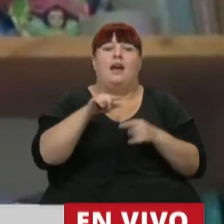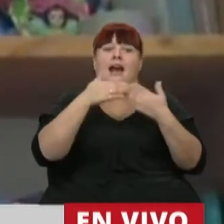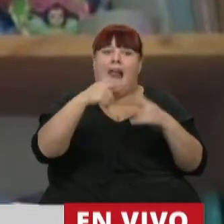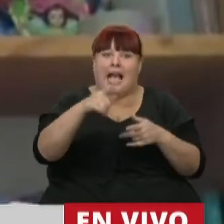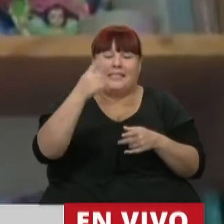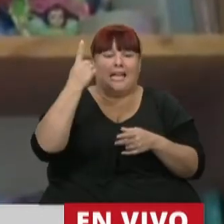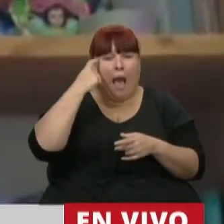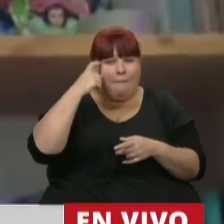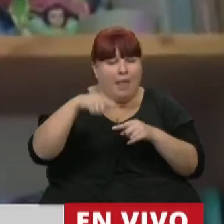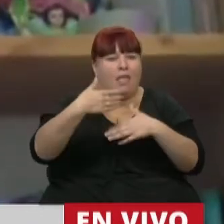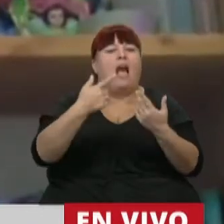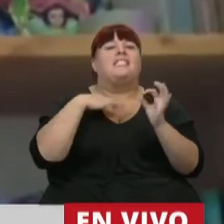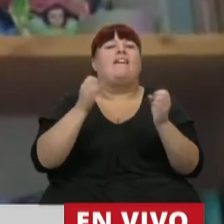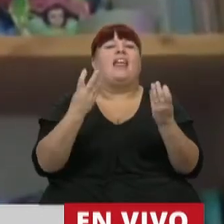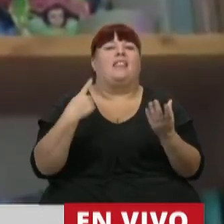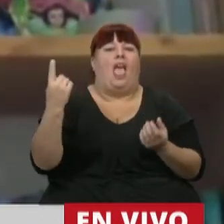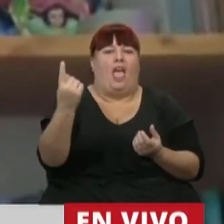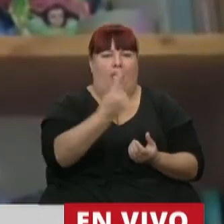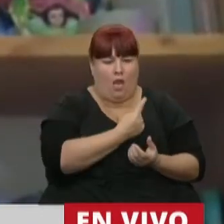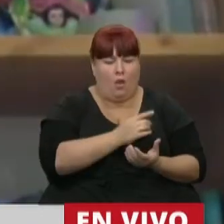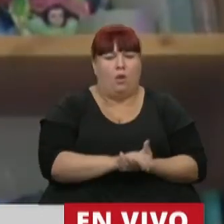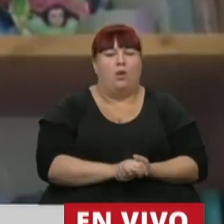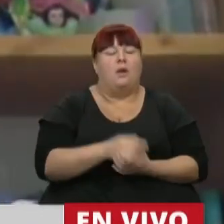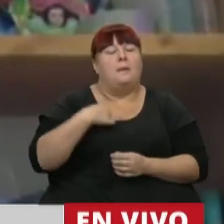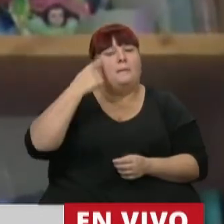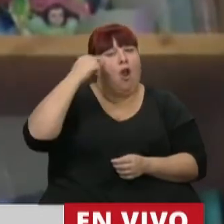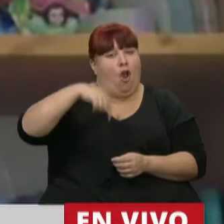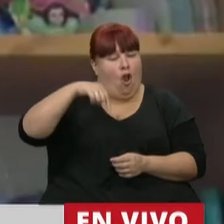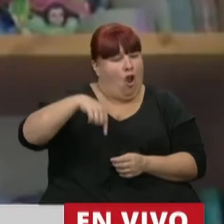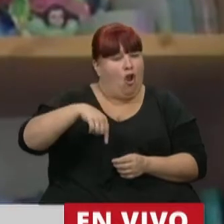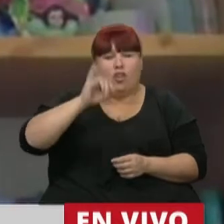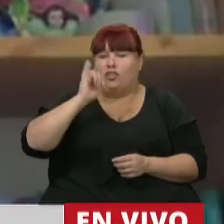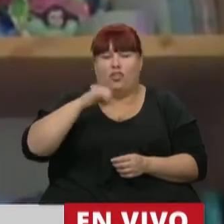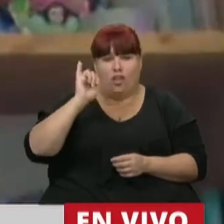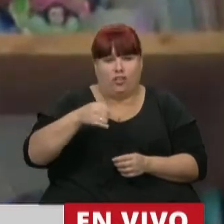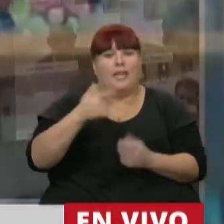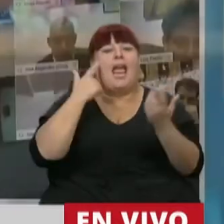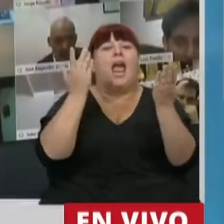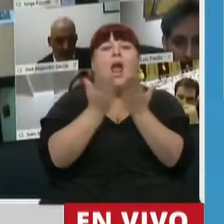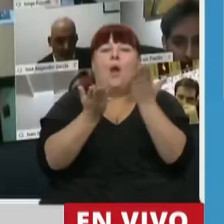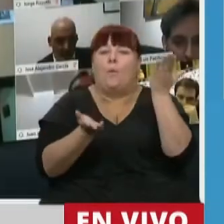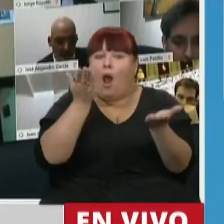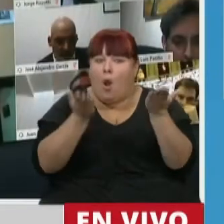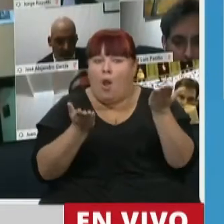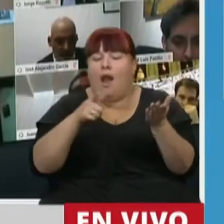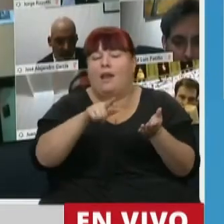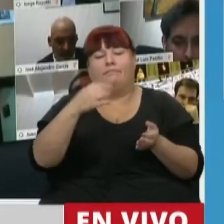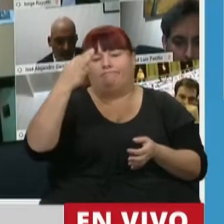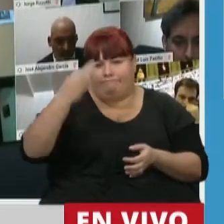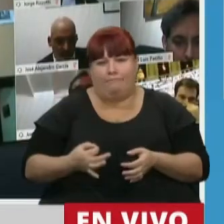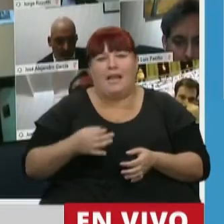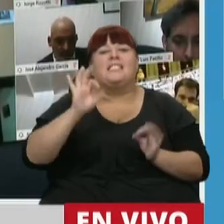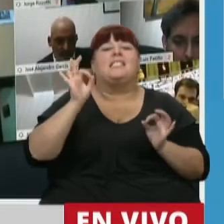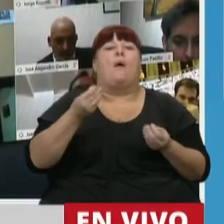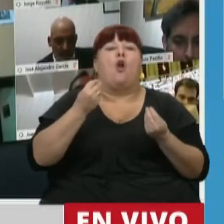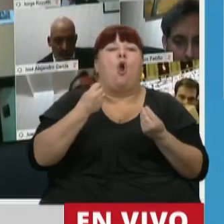ellas pudimos saber bien cómo estábamos. Creo que hoy, más que nunca, evaluar va a ser la garantía de